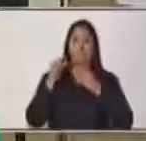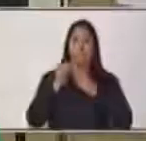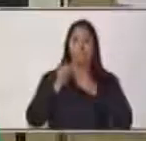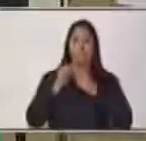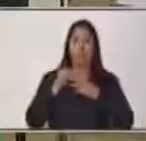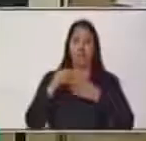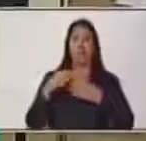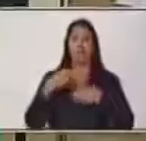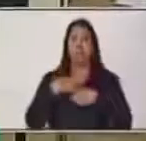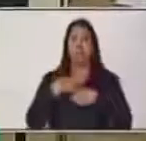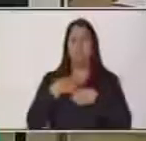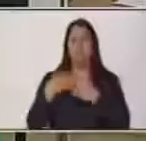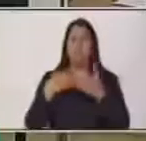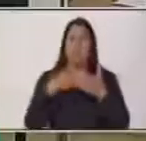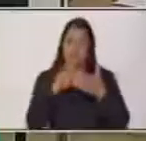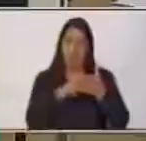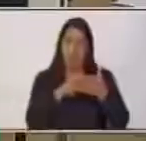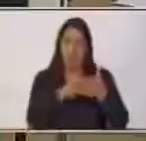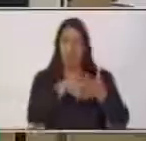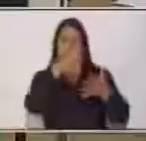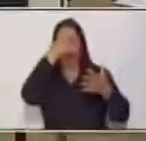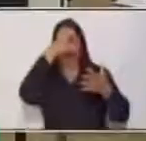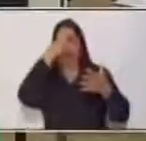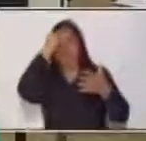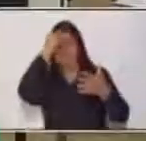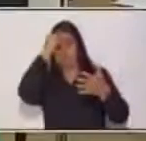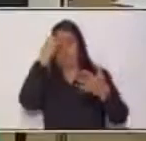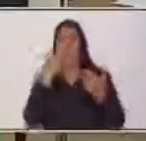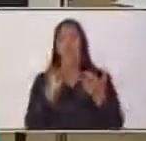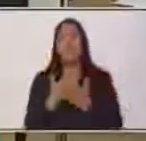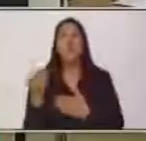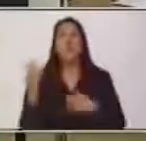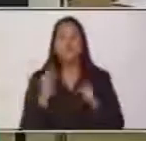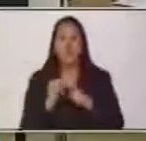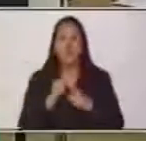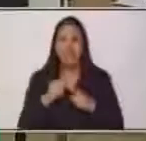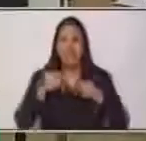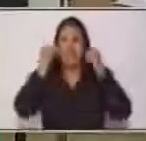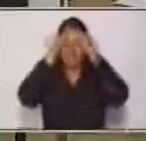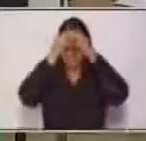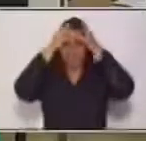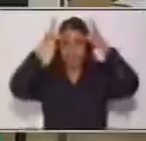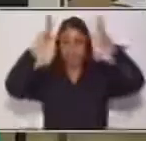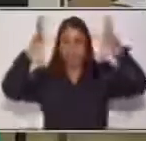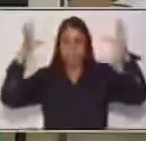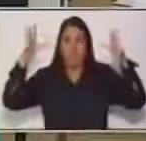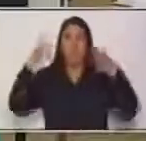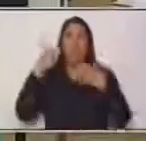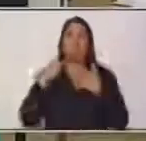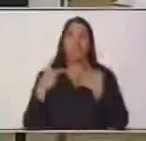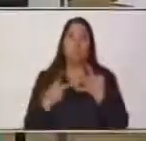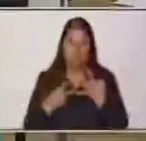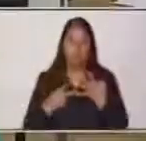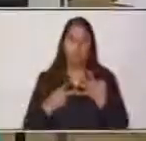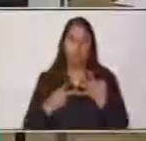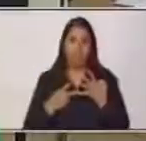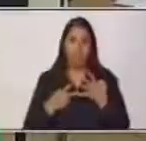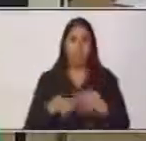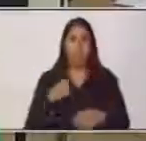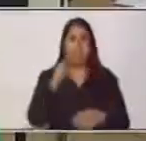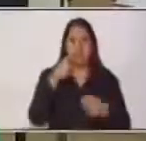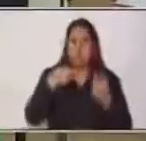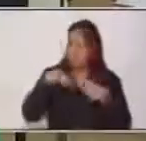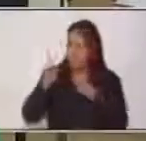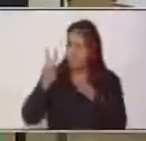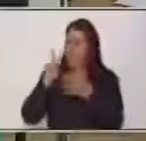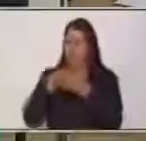totalmente nuevas y aplicarlas a su léxico. Entonces, le recomiendo mucho que lea, le recomiendo mucho que busque algún